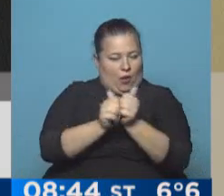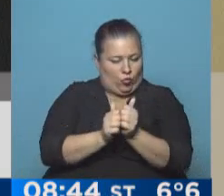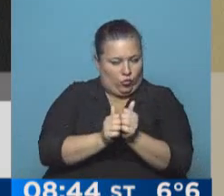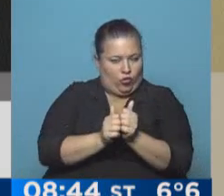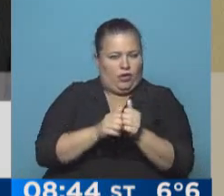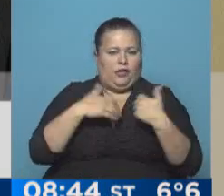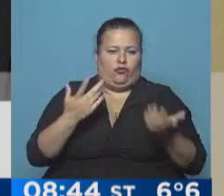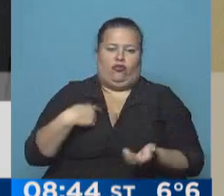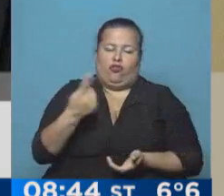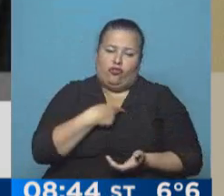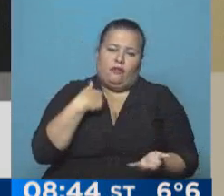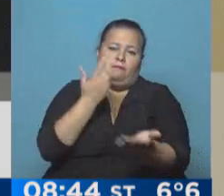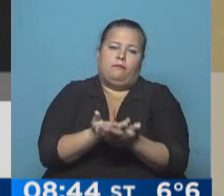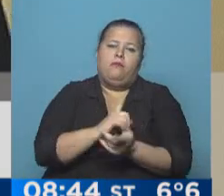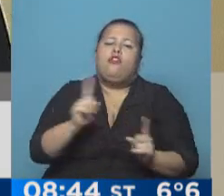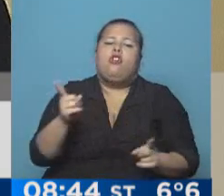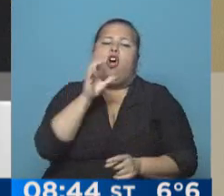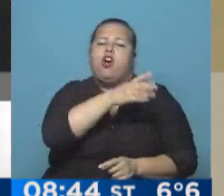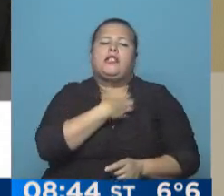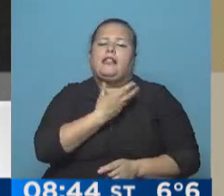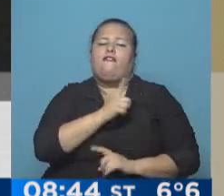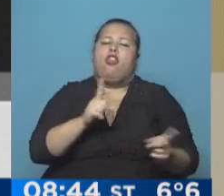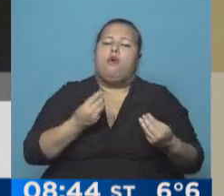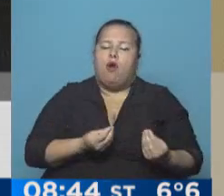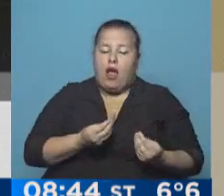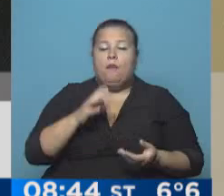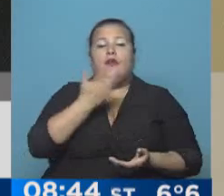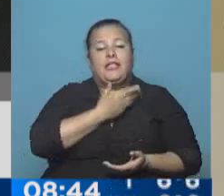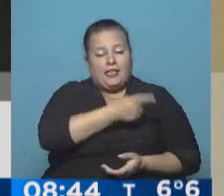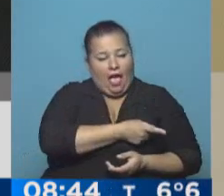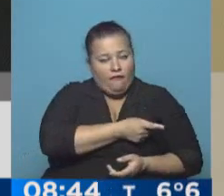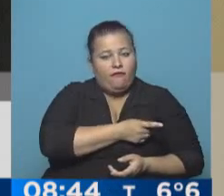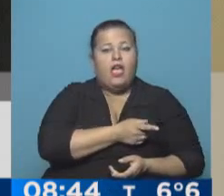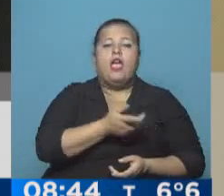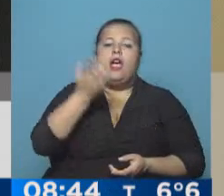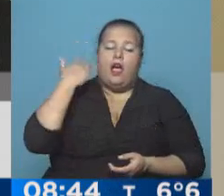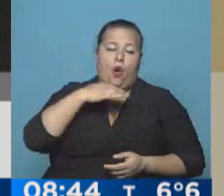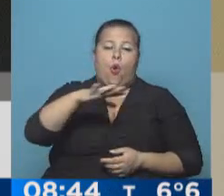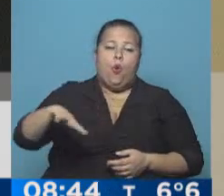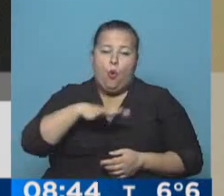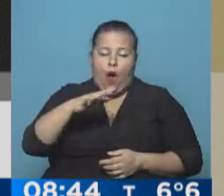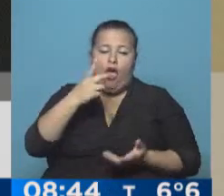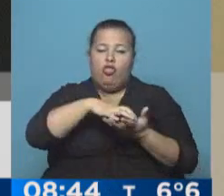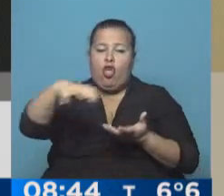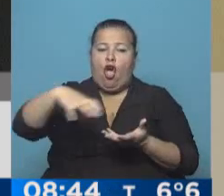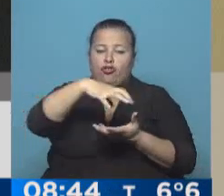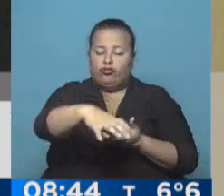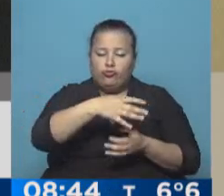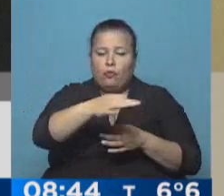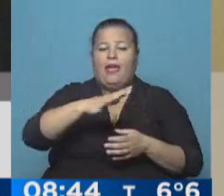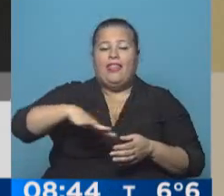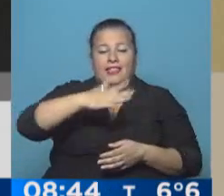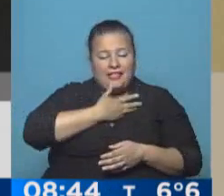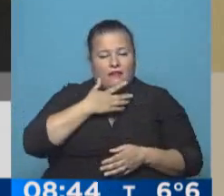Entonces nosotros planteamos por qué no para la provincia de Santa Fe, porque en la provincia de Santa Fe hubo zonas de dos departamentos básicamente de la